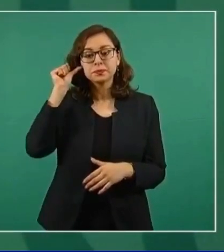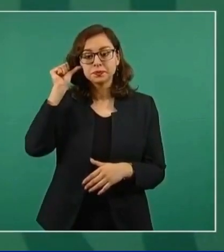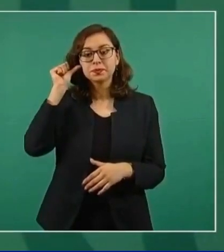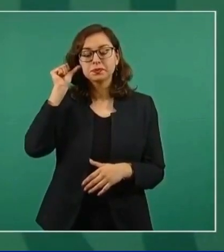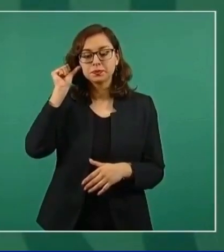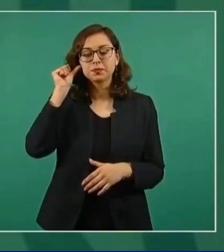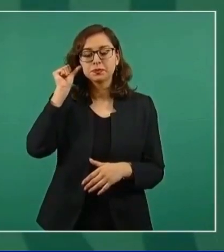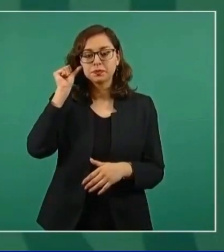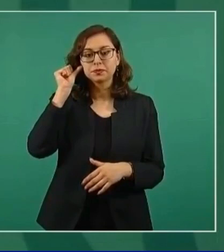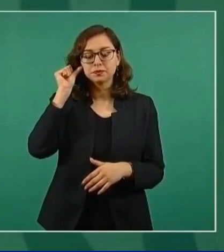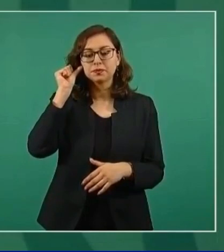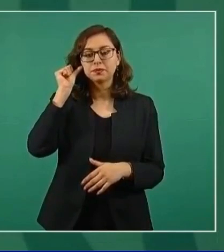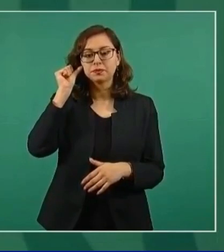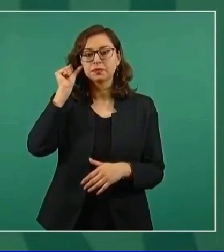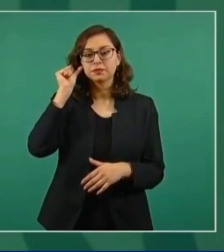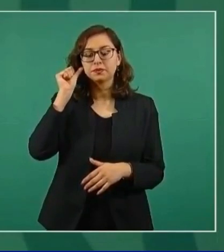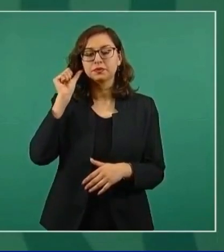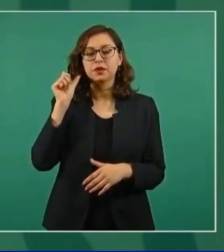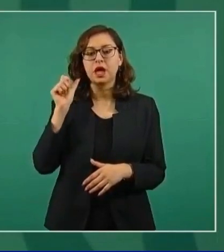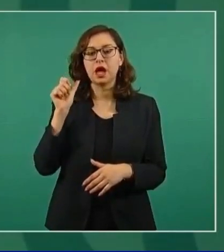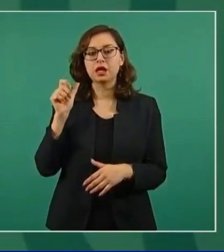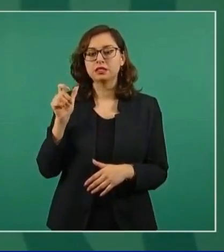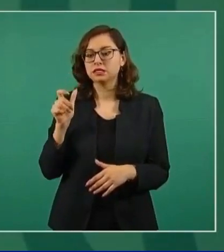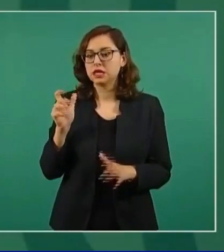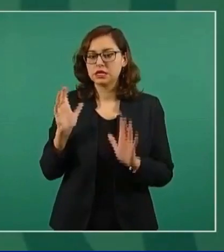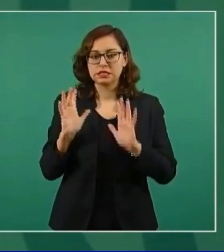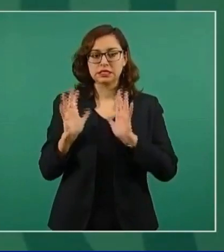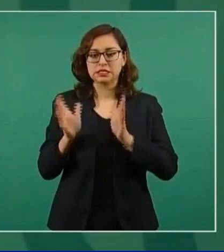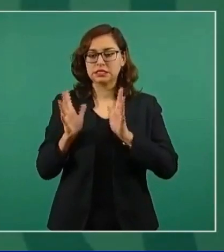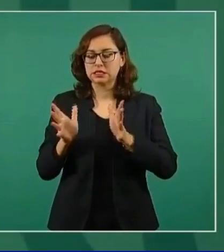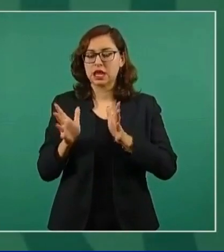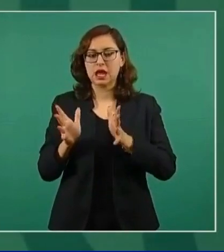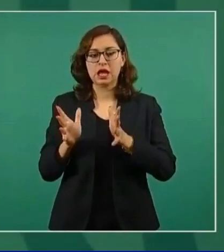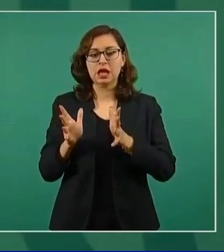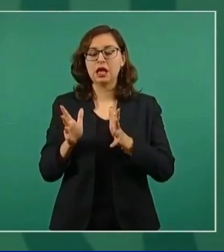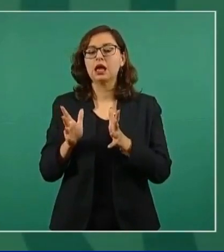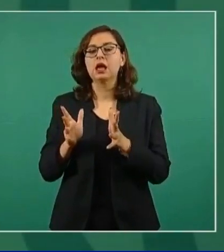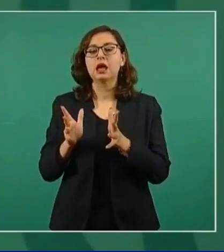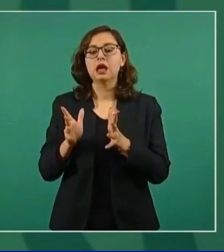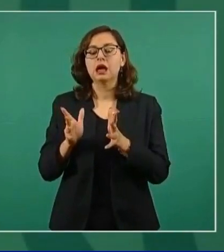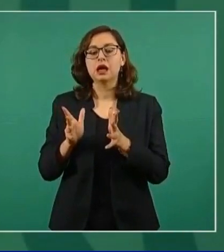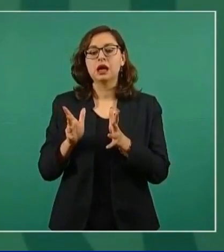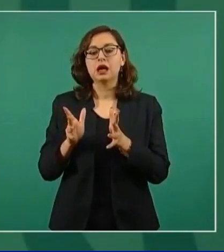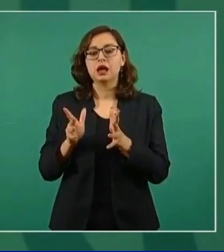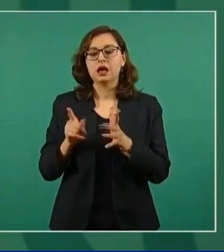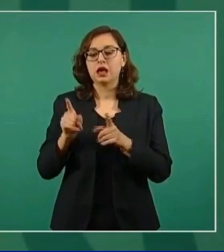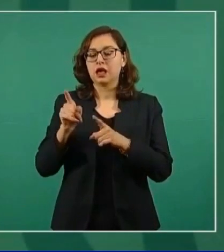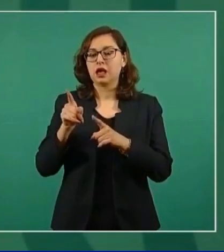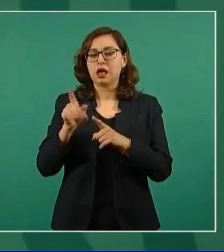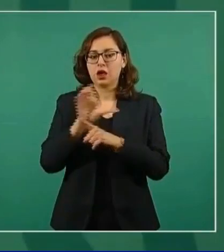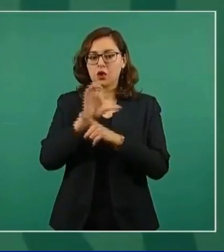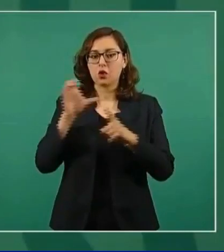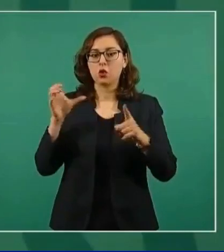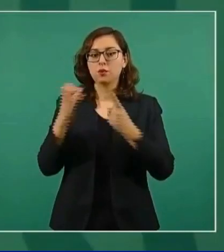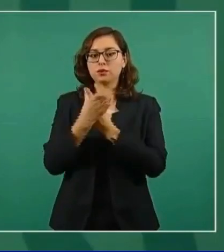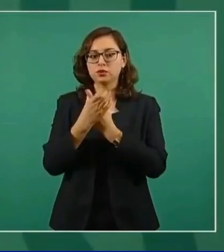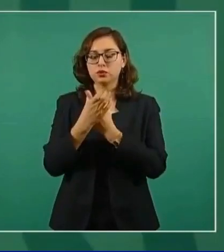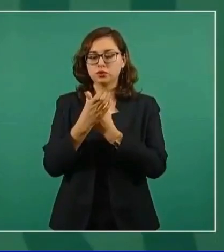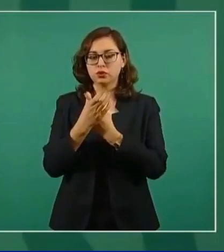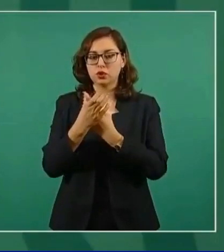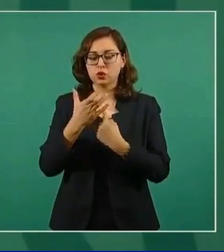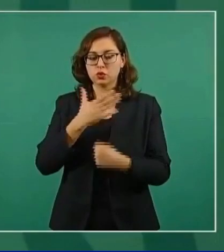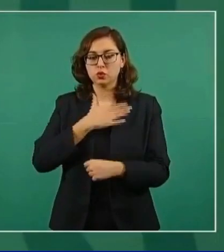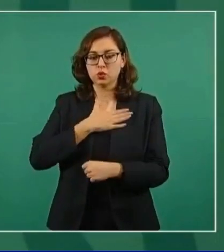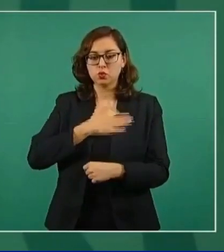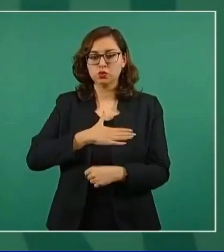con todos los integrantes de la Comisión para la Justicia